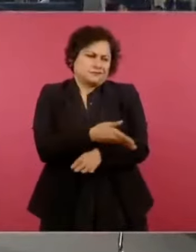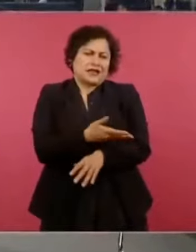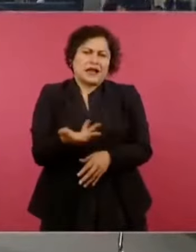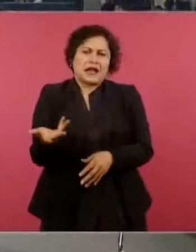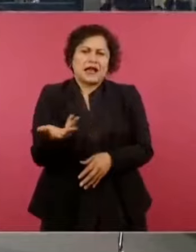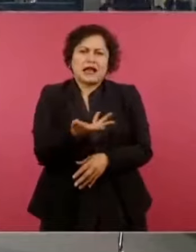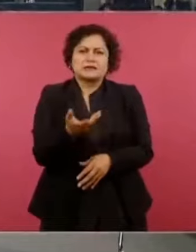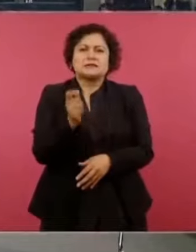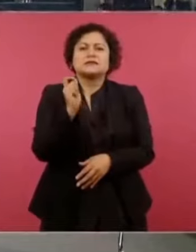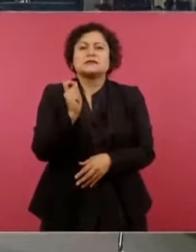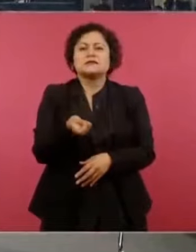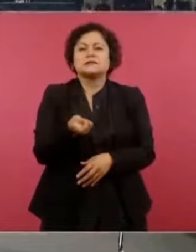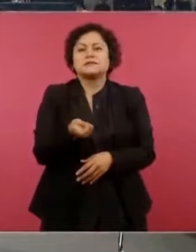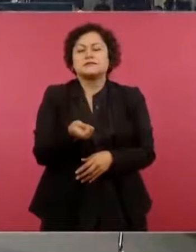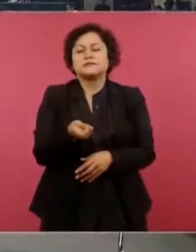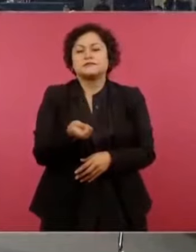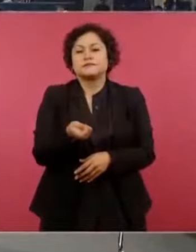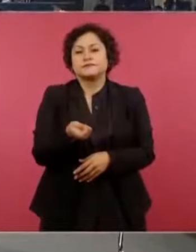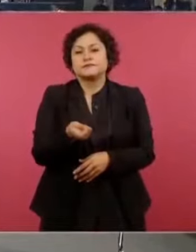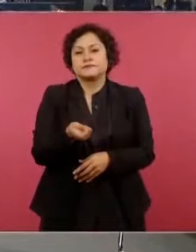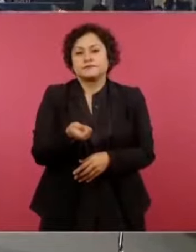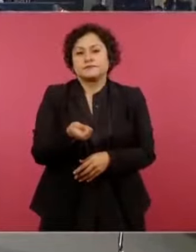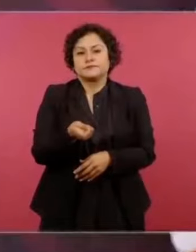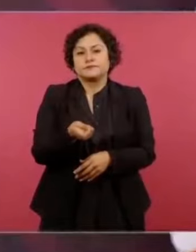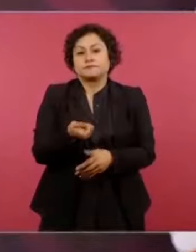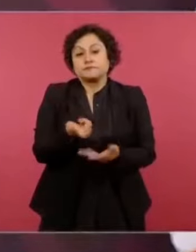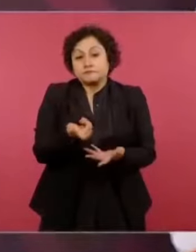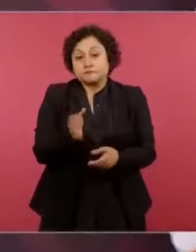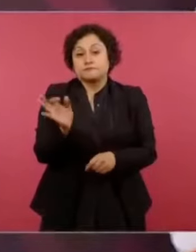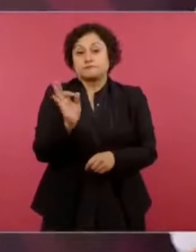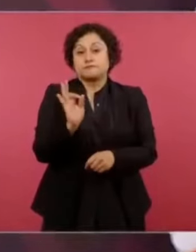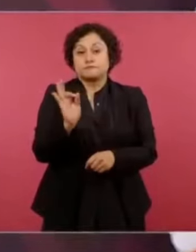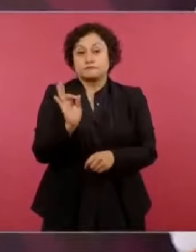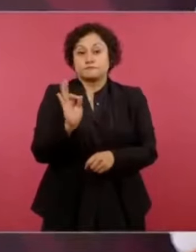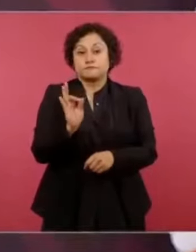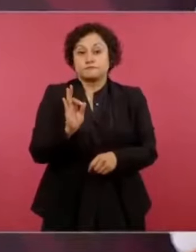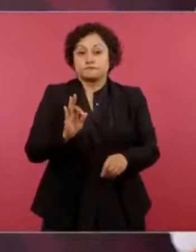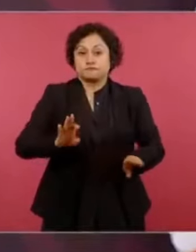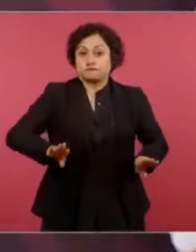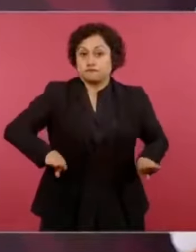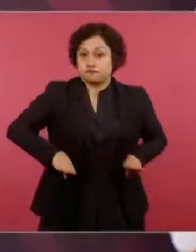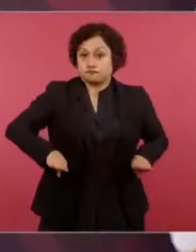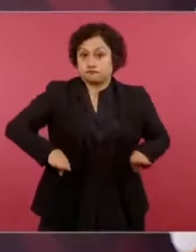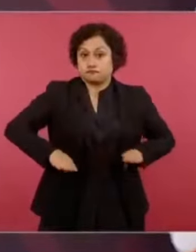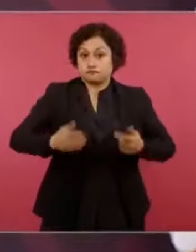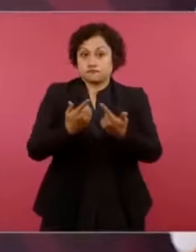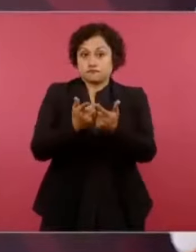dominante y ya